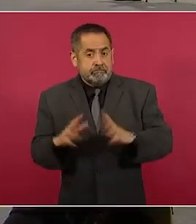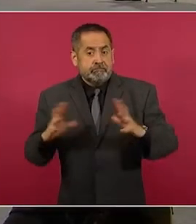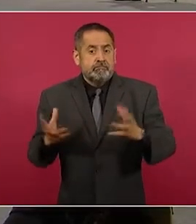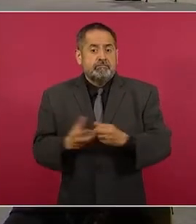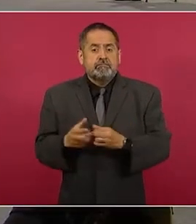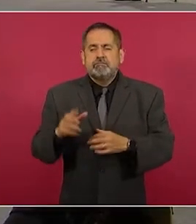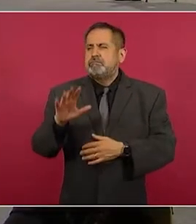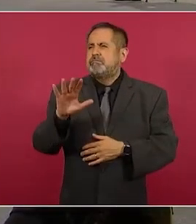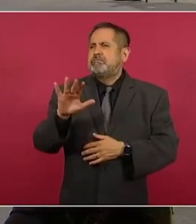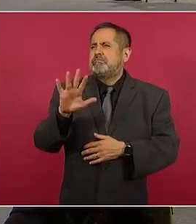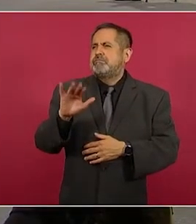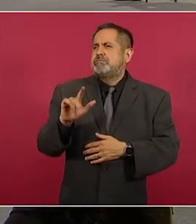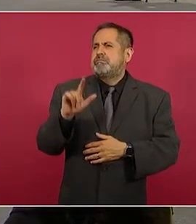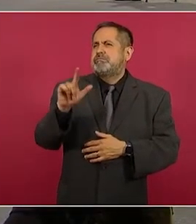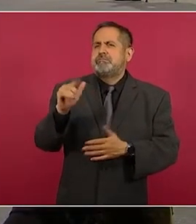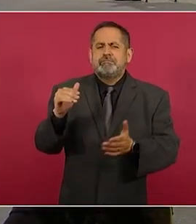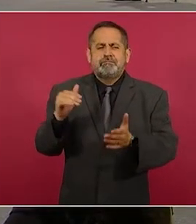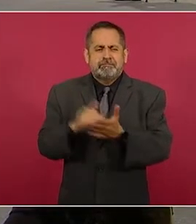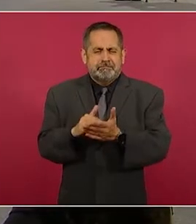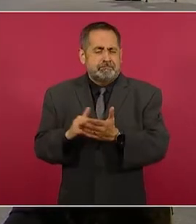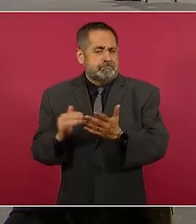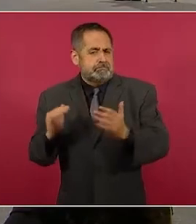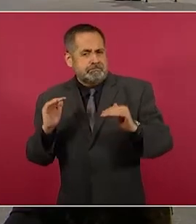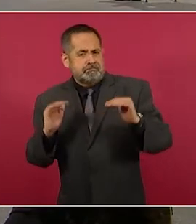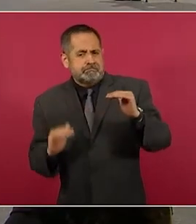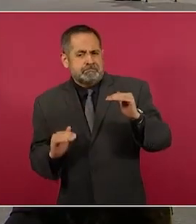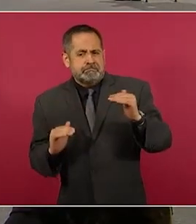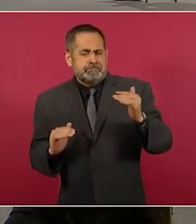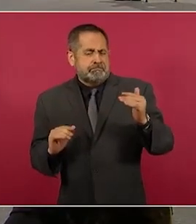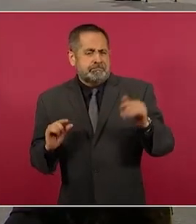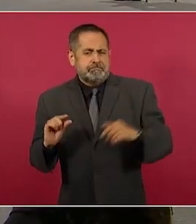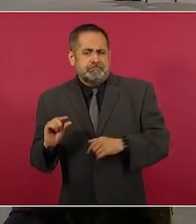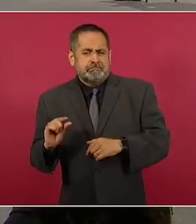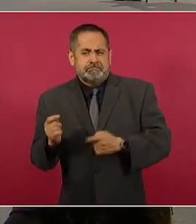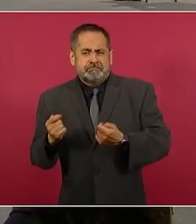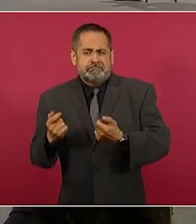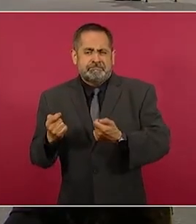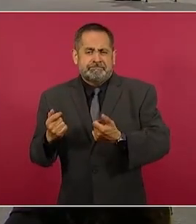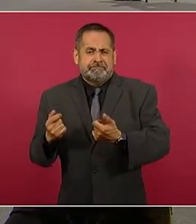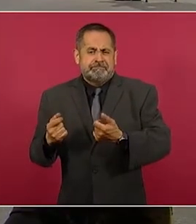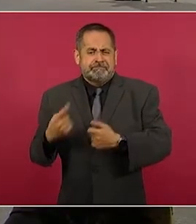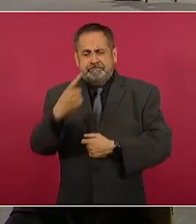57 mil, un tercio.